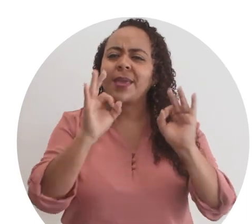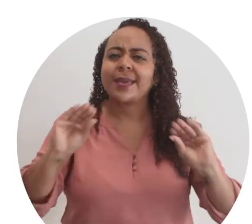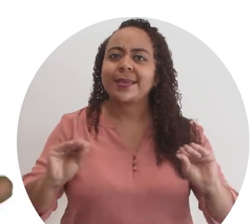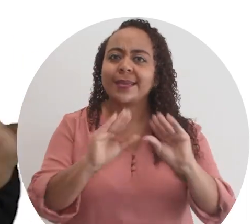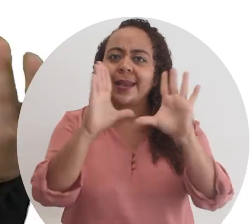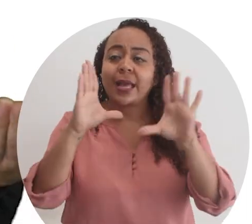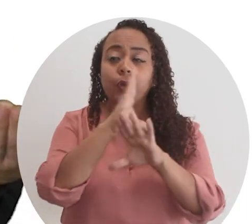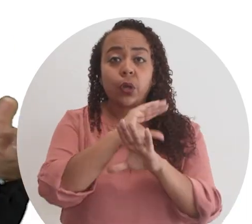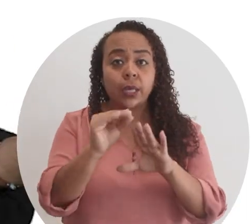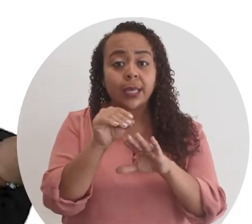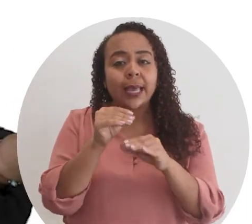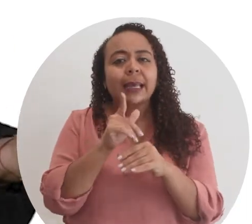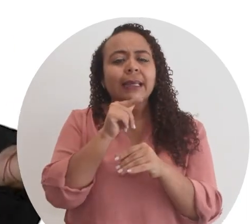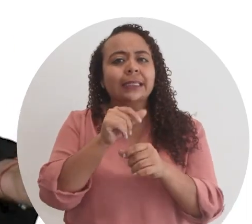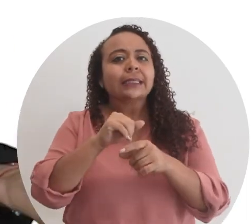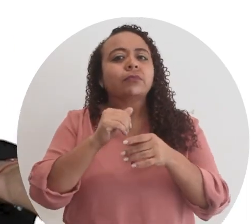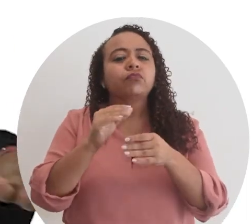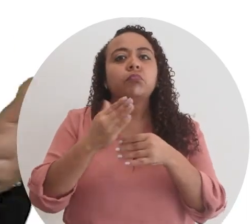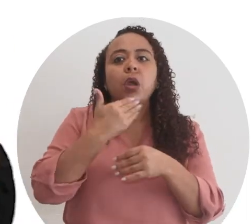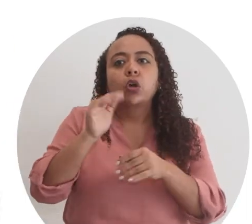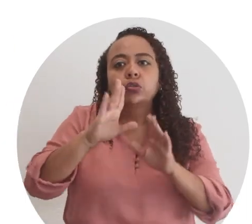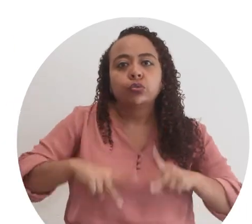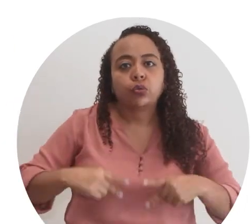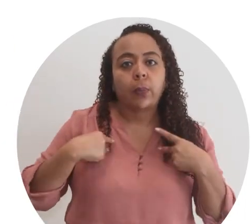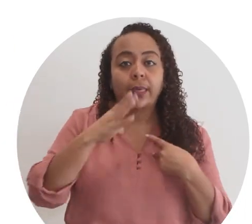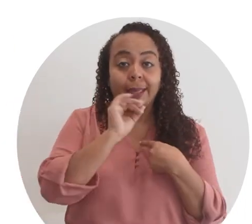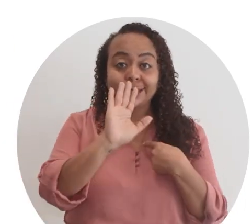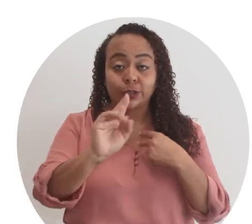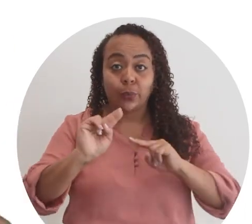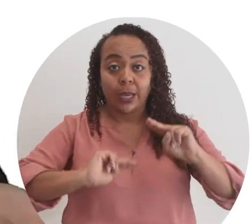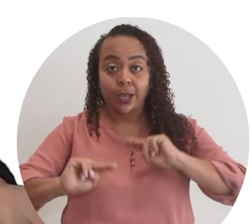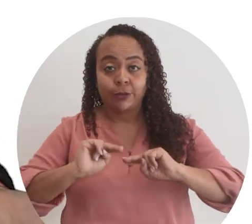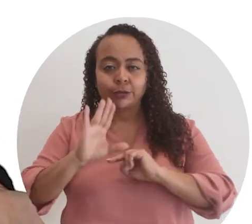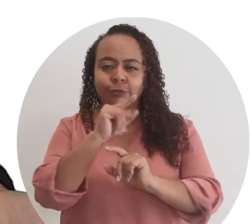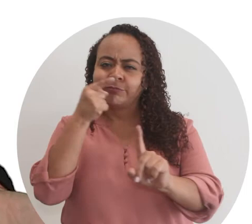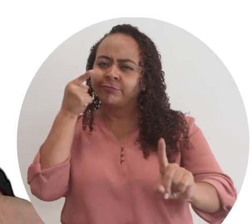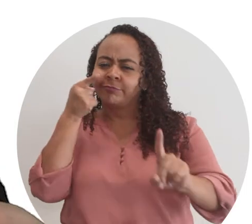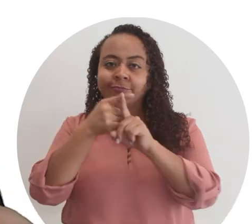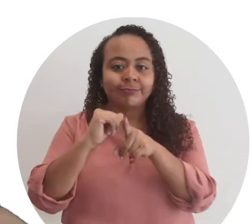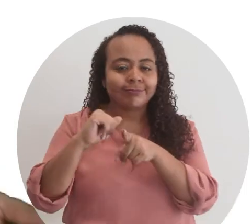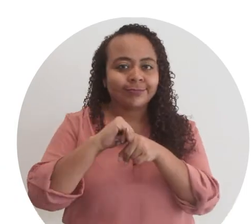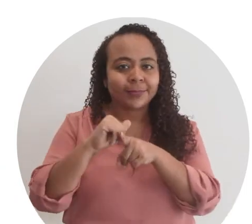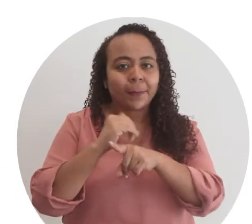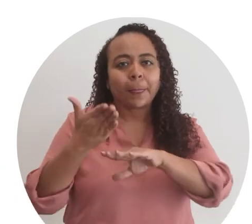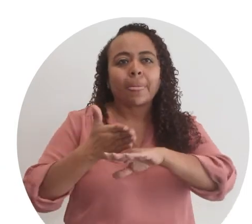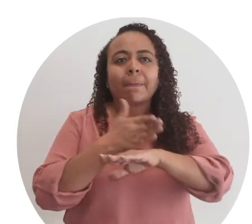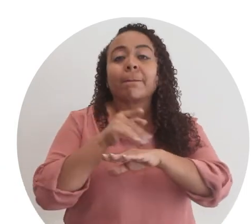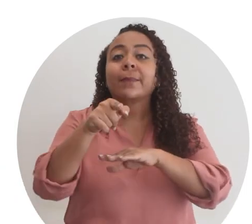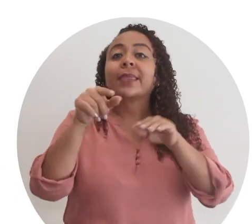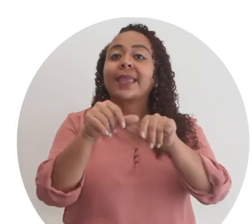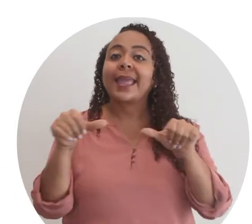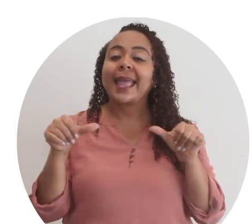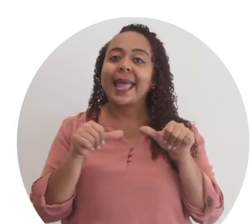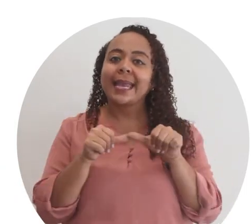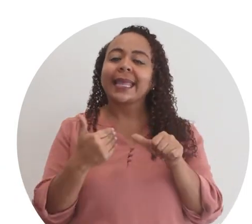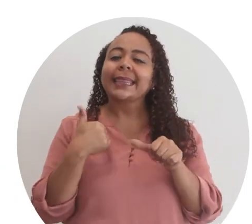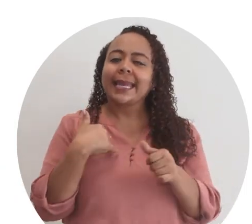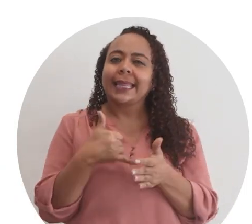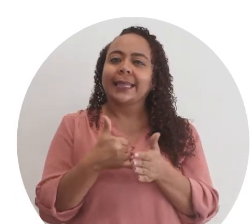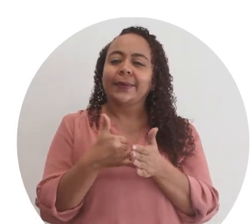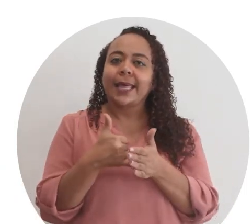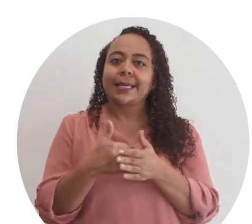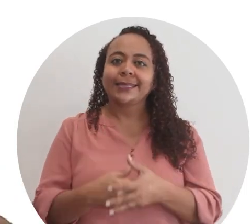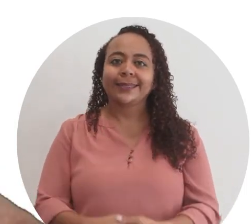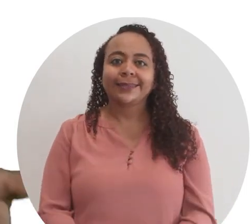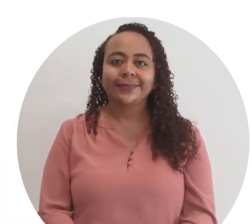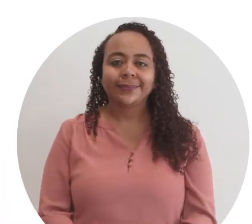Identifiquen bien qué áreas sienten que se desempeñan de mejor manera en su vida y en su negocio. C. procuren practicar y mejorar aquellas áreas en